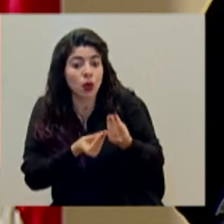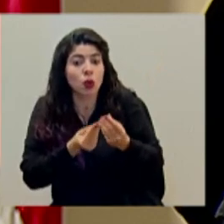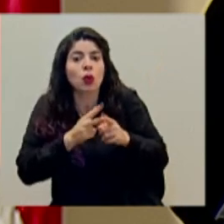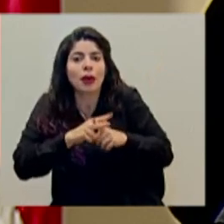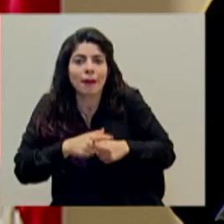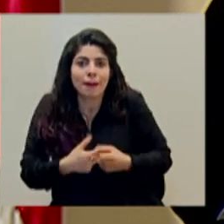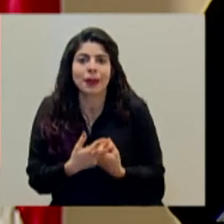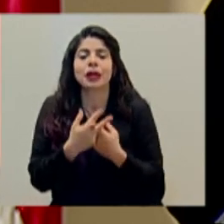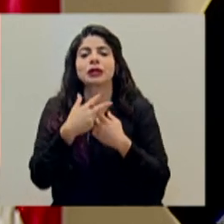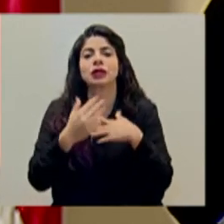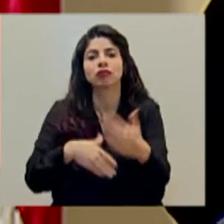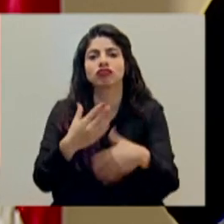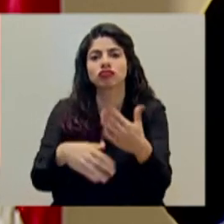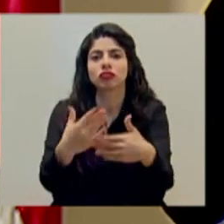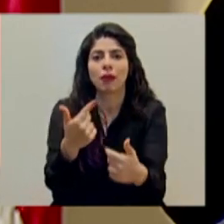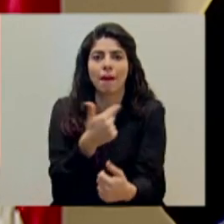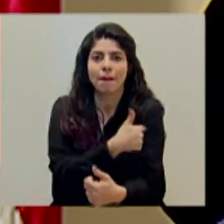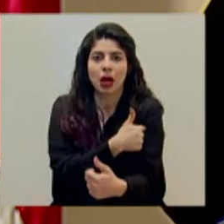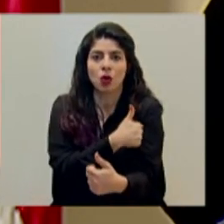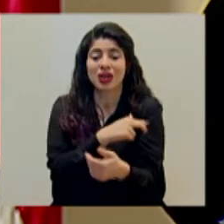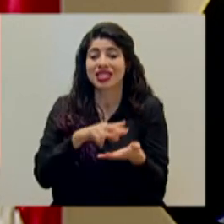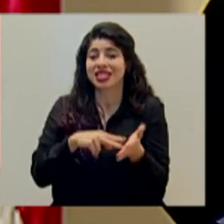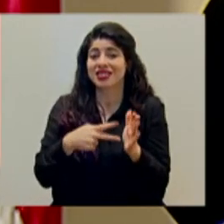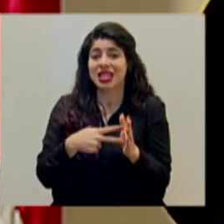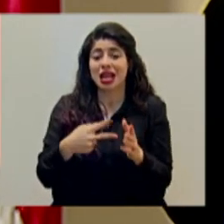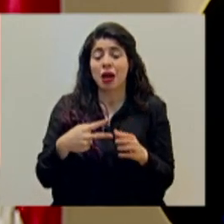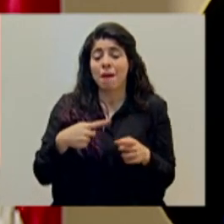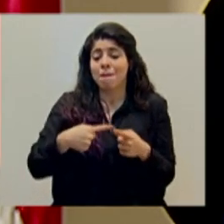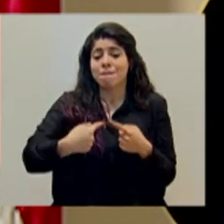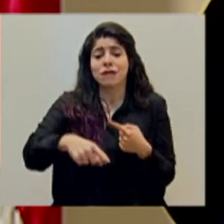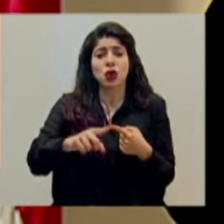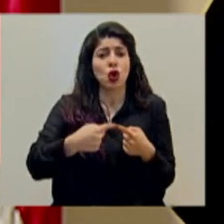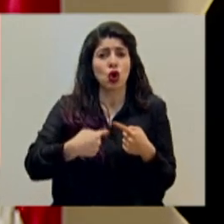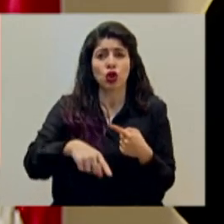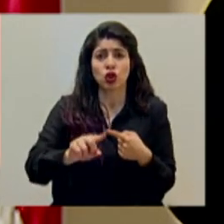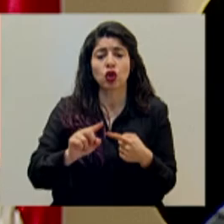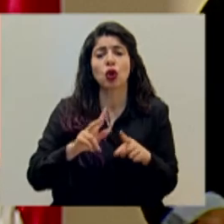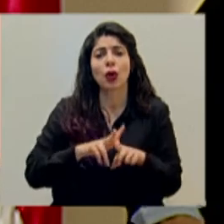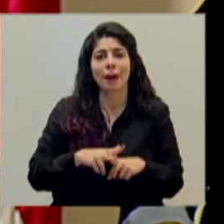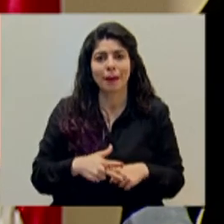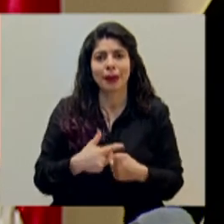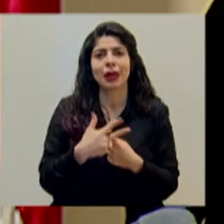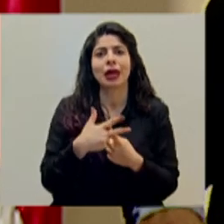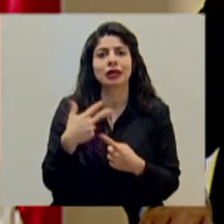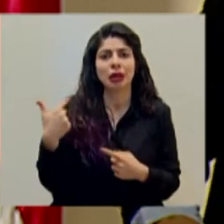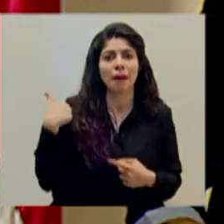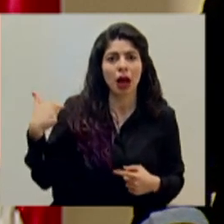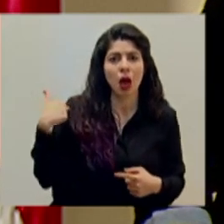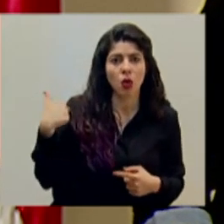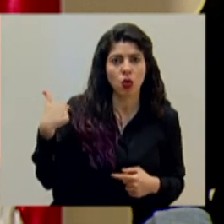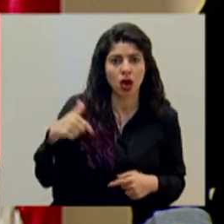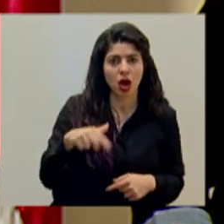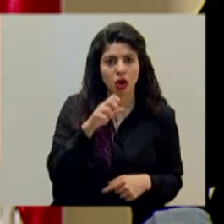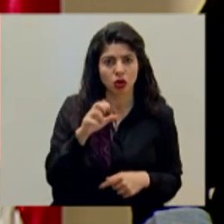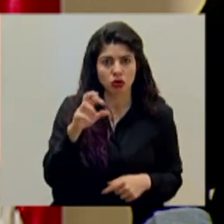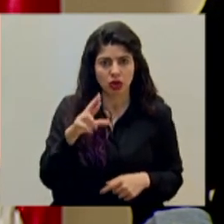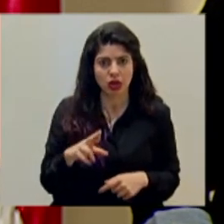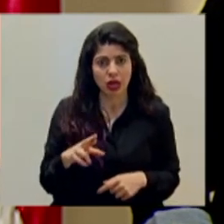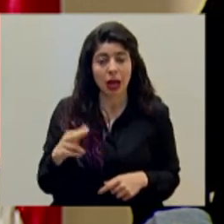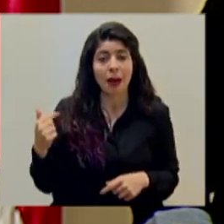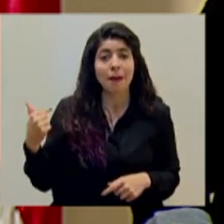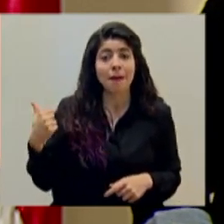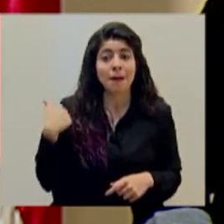vacunación. O que muy pronto ya podríamos estar iniciando vacunación en Costa Rica, con una cantidad,